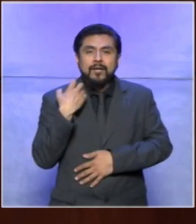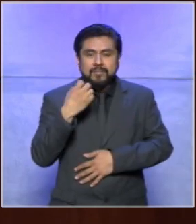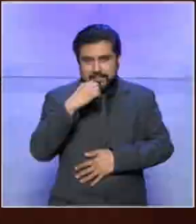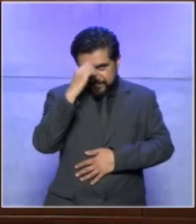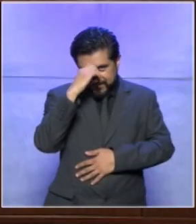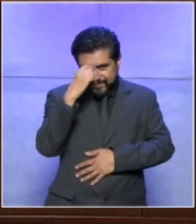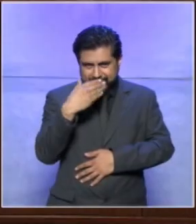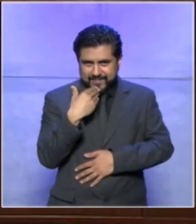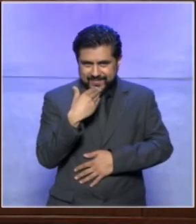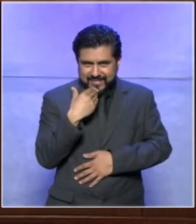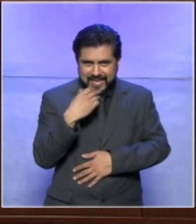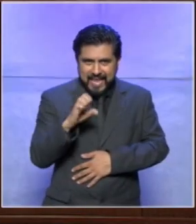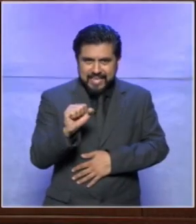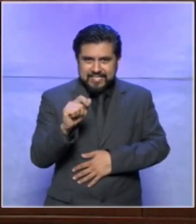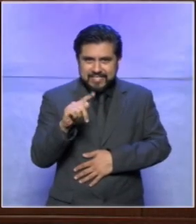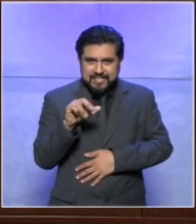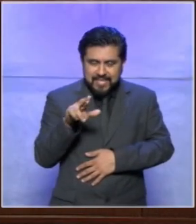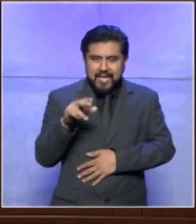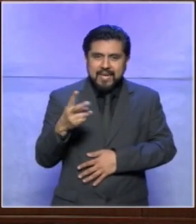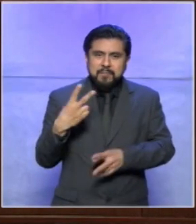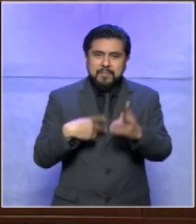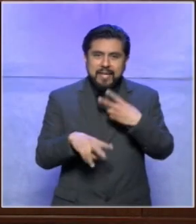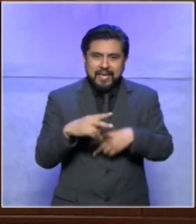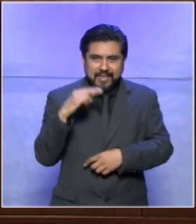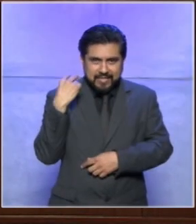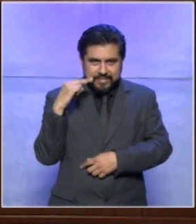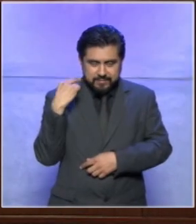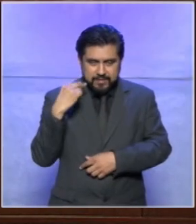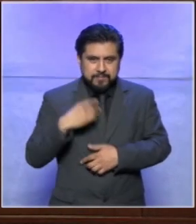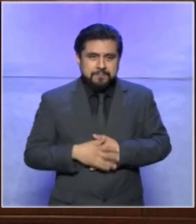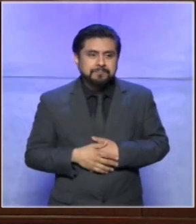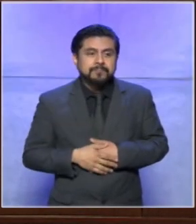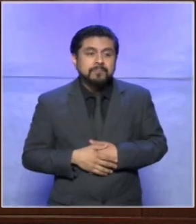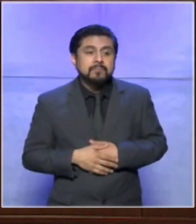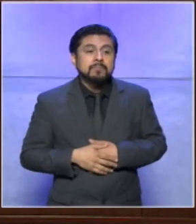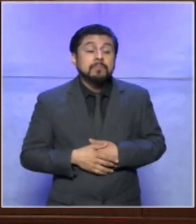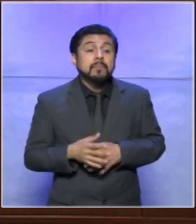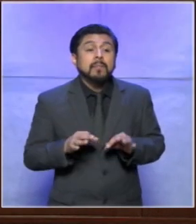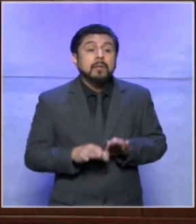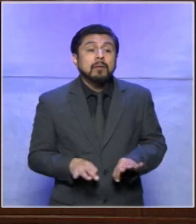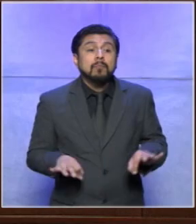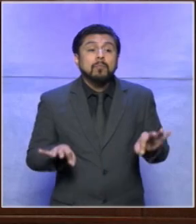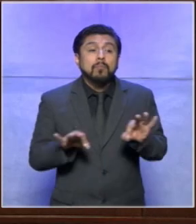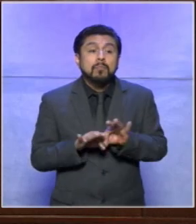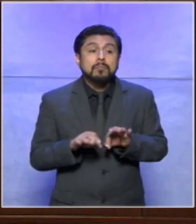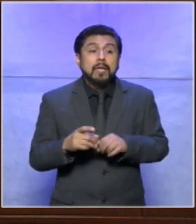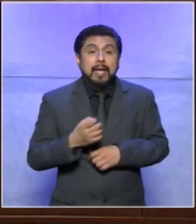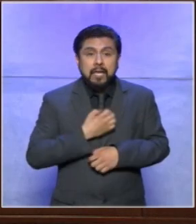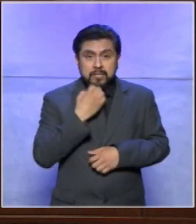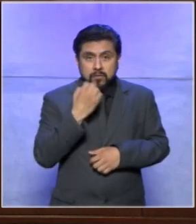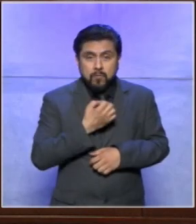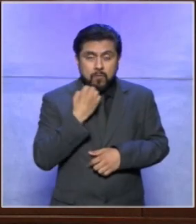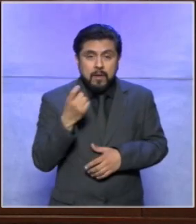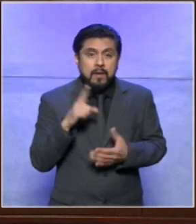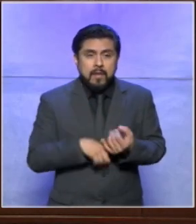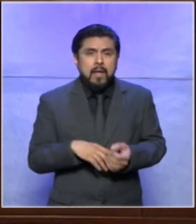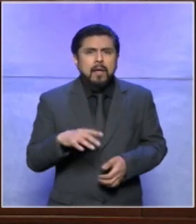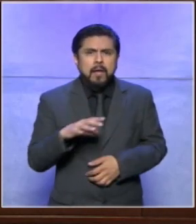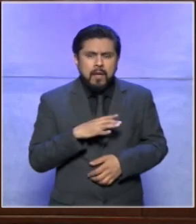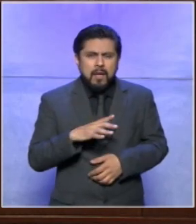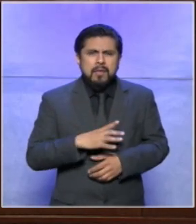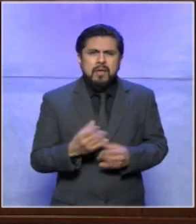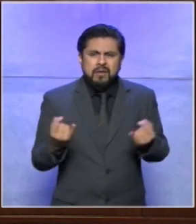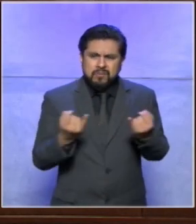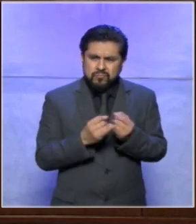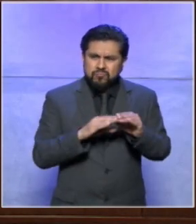opinión que nos da esther que viene desde veracruz y es muy importante que en las escuelas esté fomentando